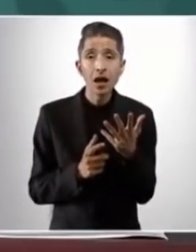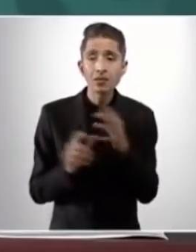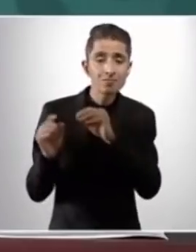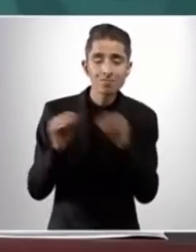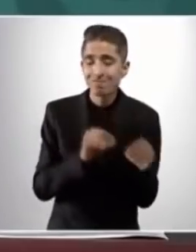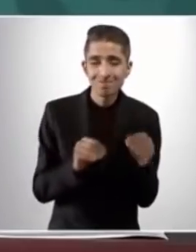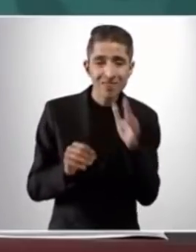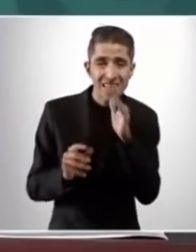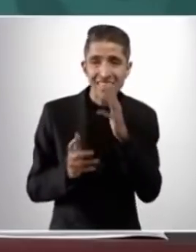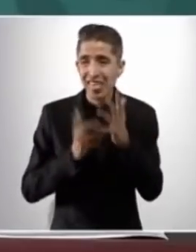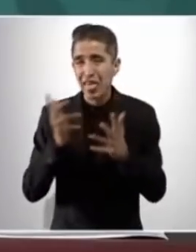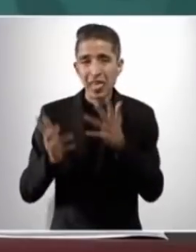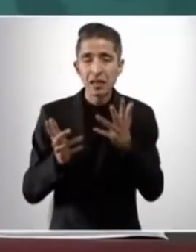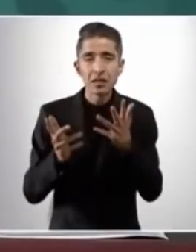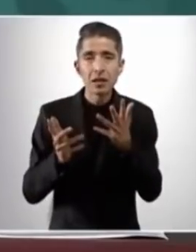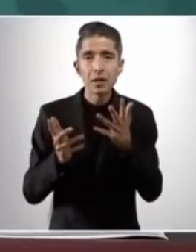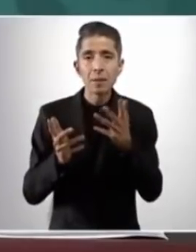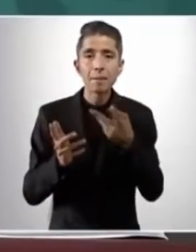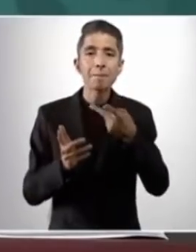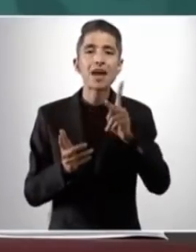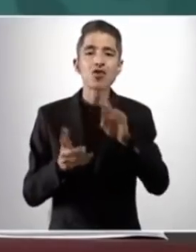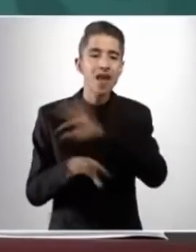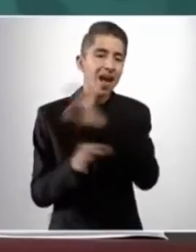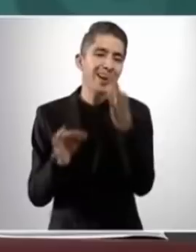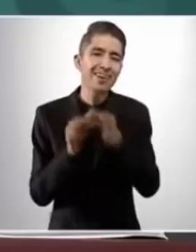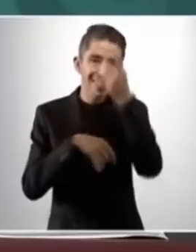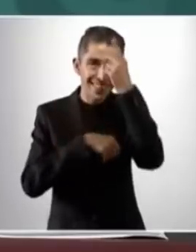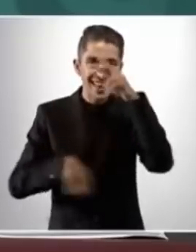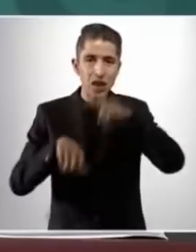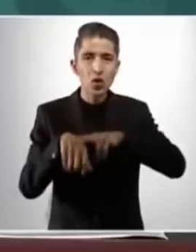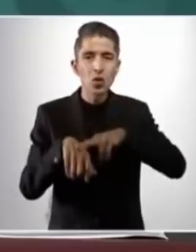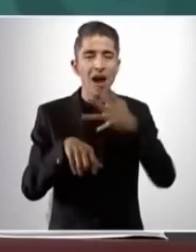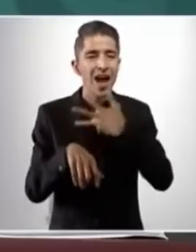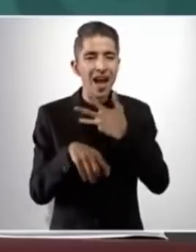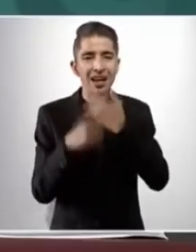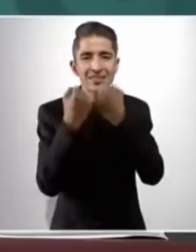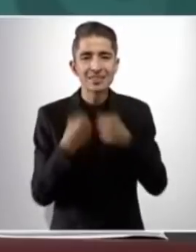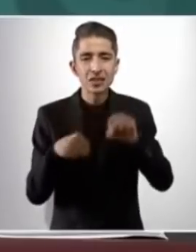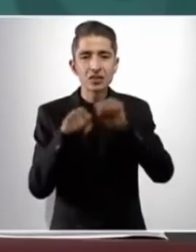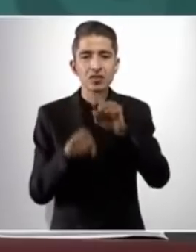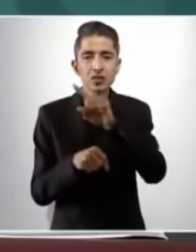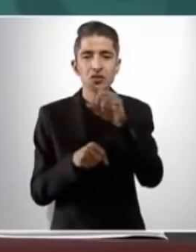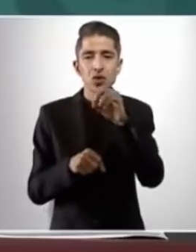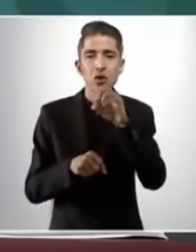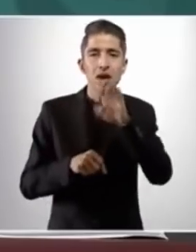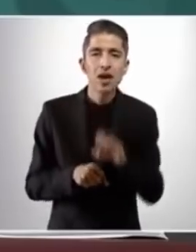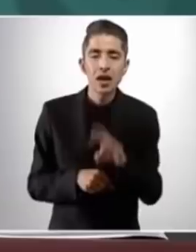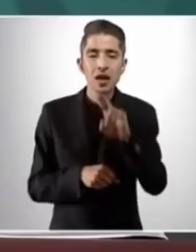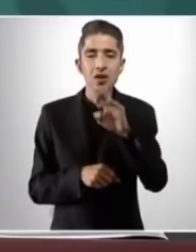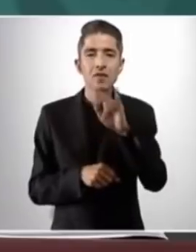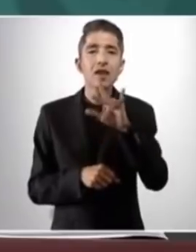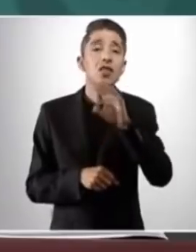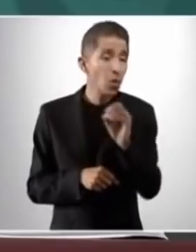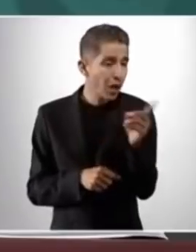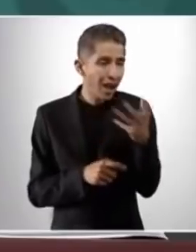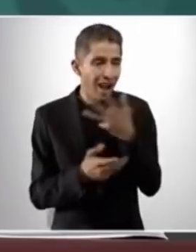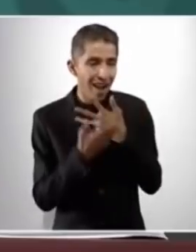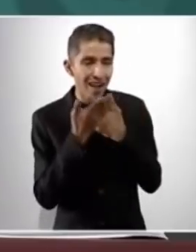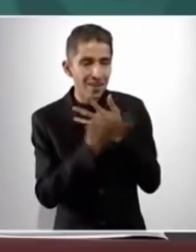aquí está el director del Seguro Social, Zoé Robledo, ya